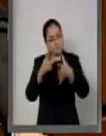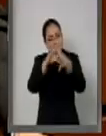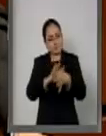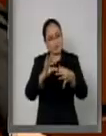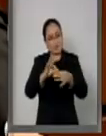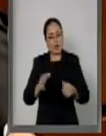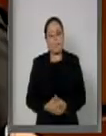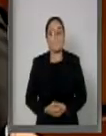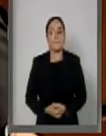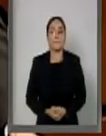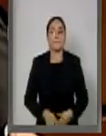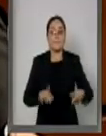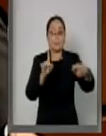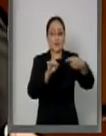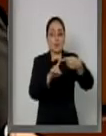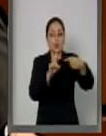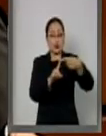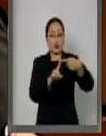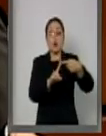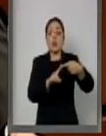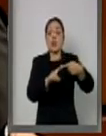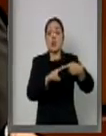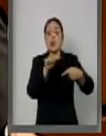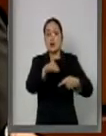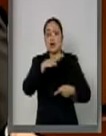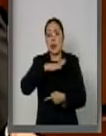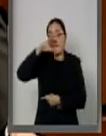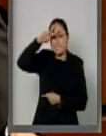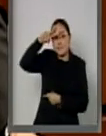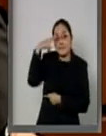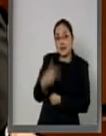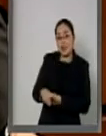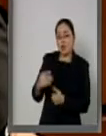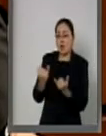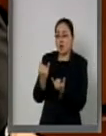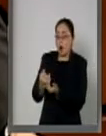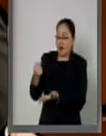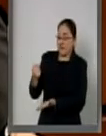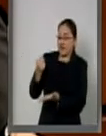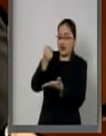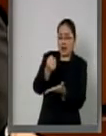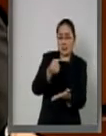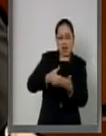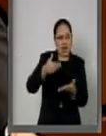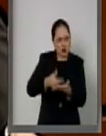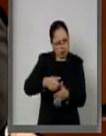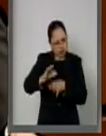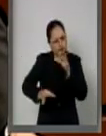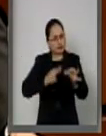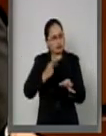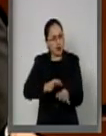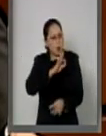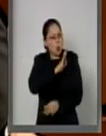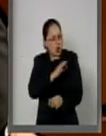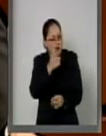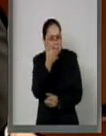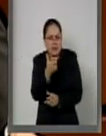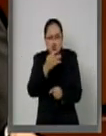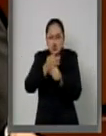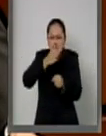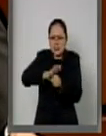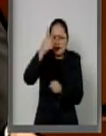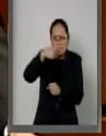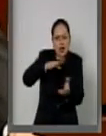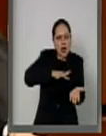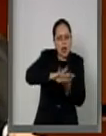Primero, ¿México y sus finanzas públicas se encuentran preparadas para desplegar los recursos necesarios y